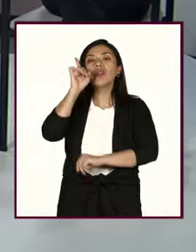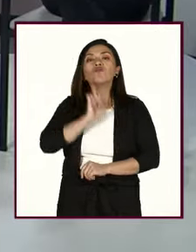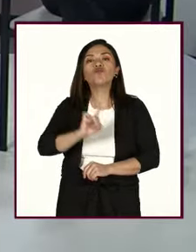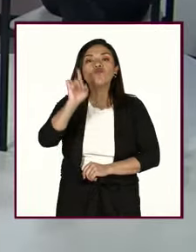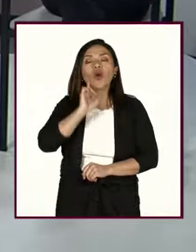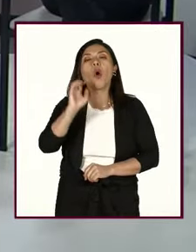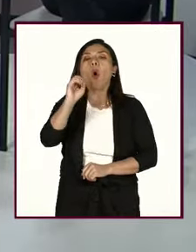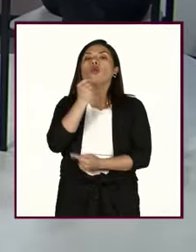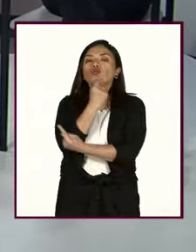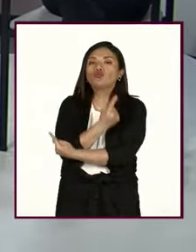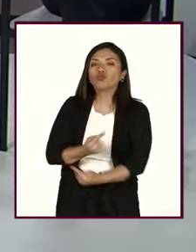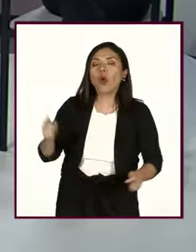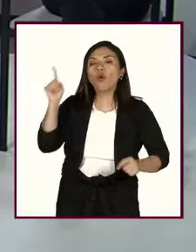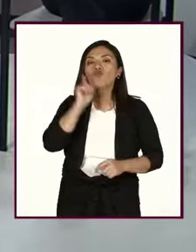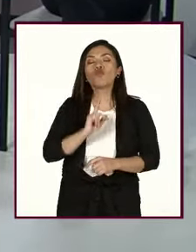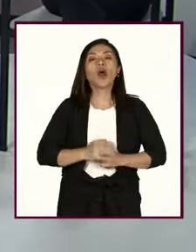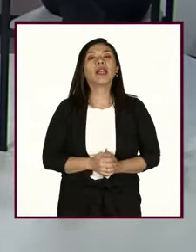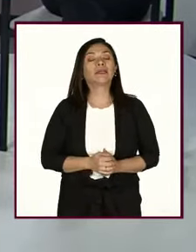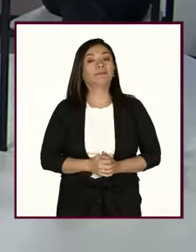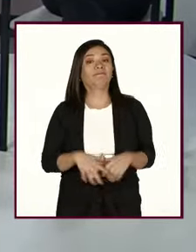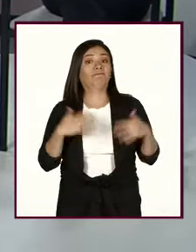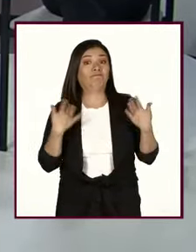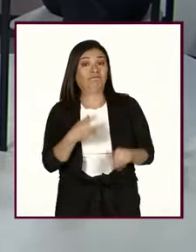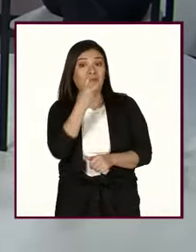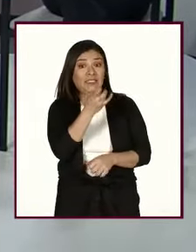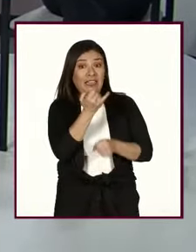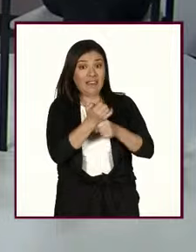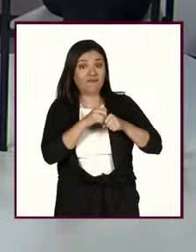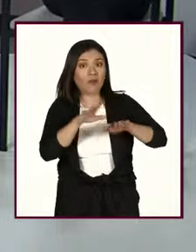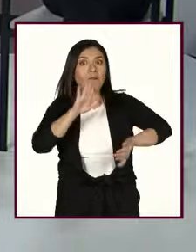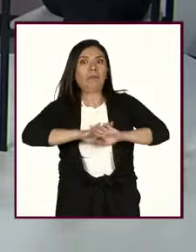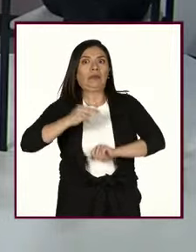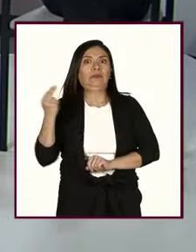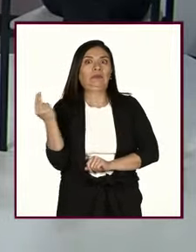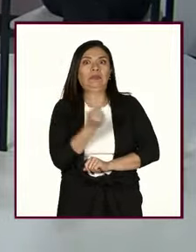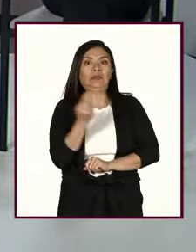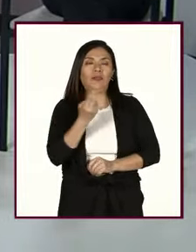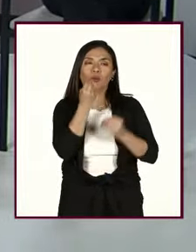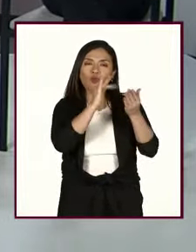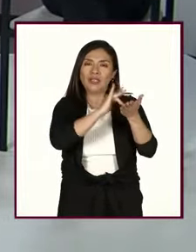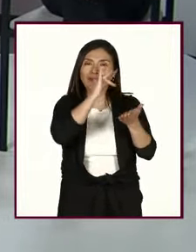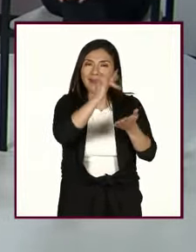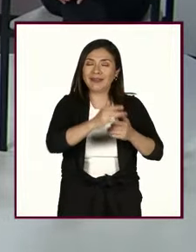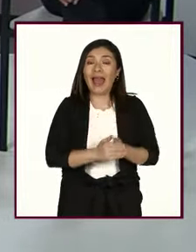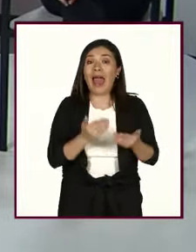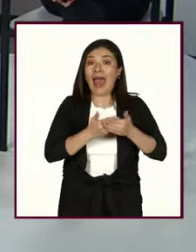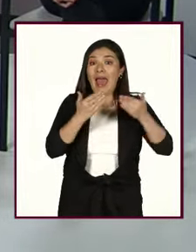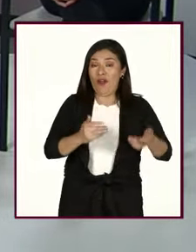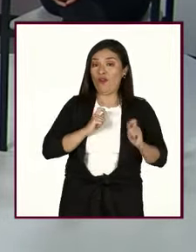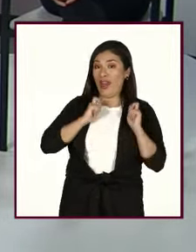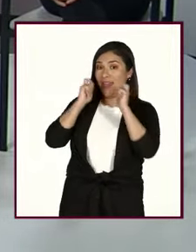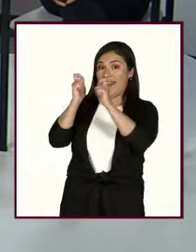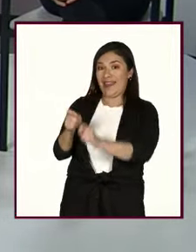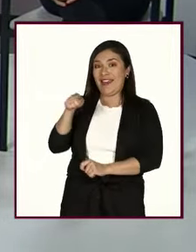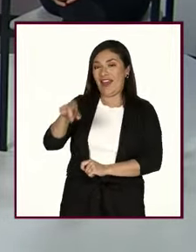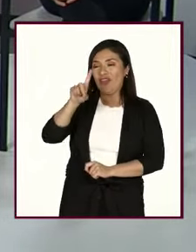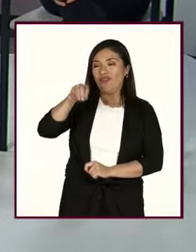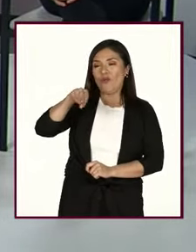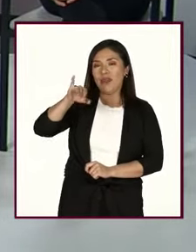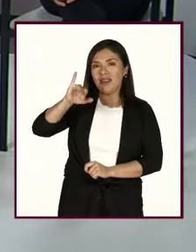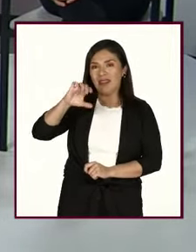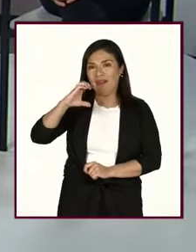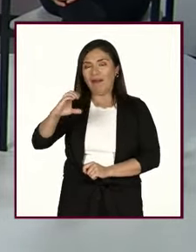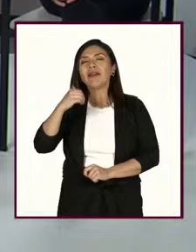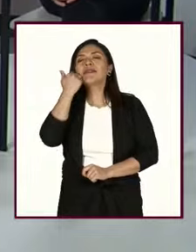o de las niñas. Definitivamente es información necesaria. Gracias, Anabel. Y antes de cederte la palabra, Dominique, me